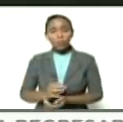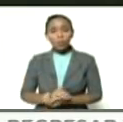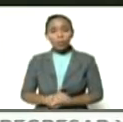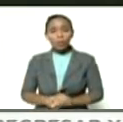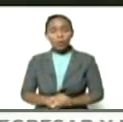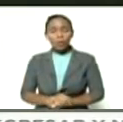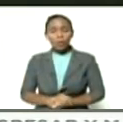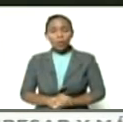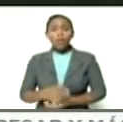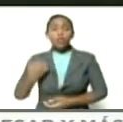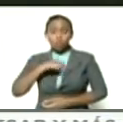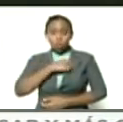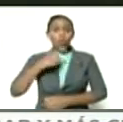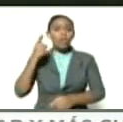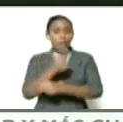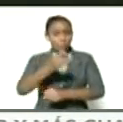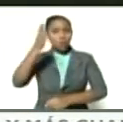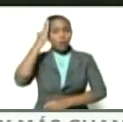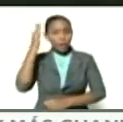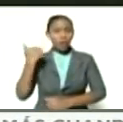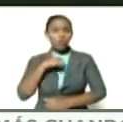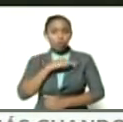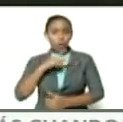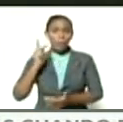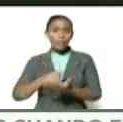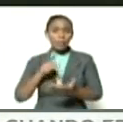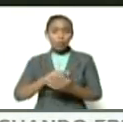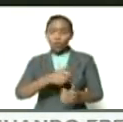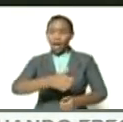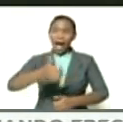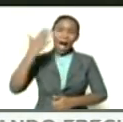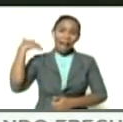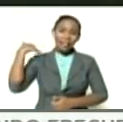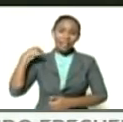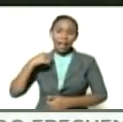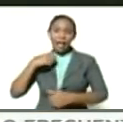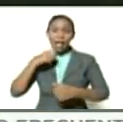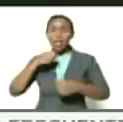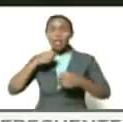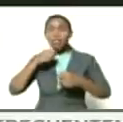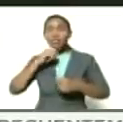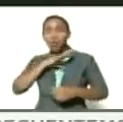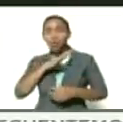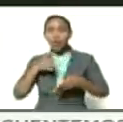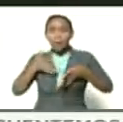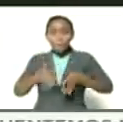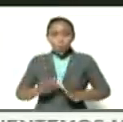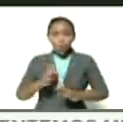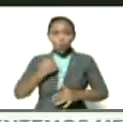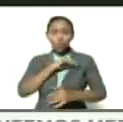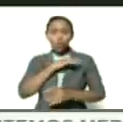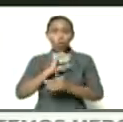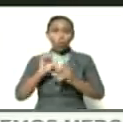debemos saber que somos parte de esos dolores, de esos desgarres